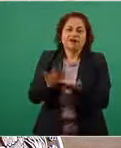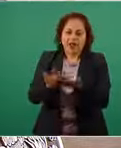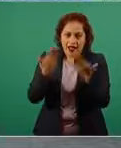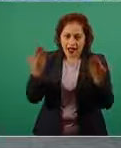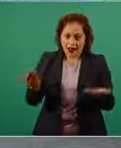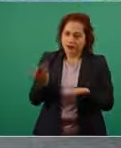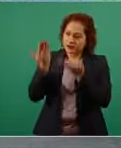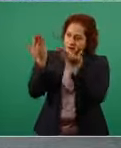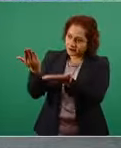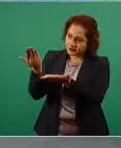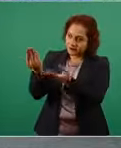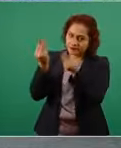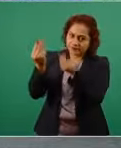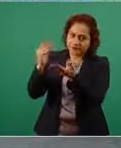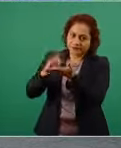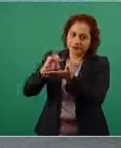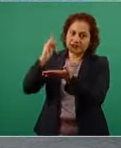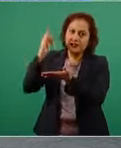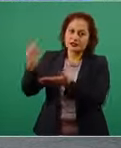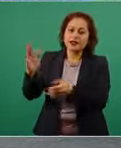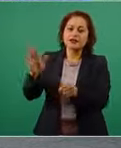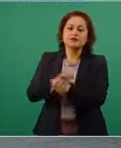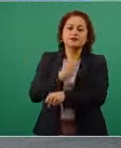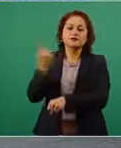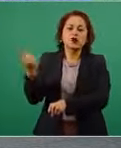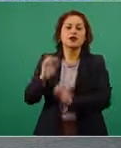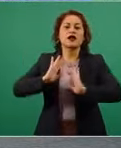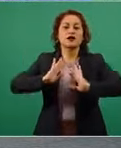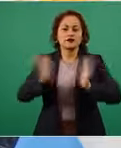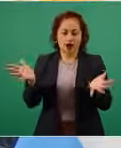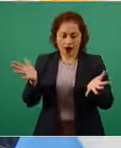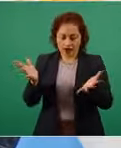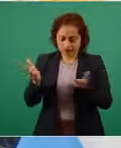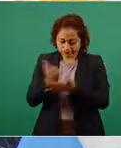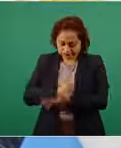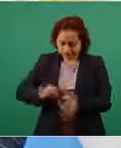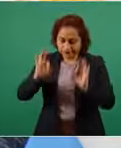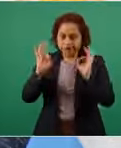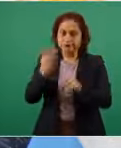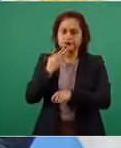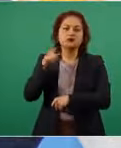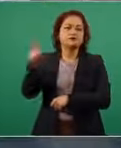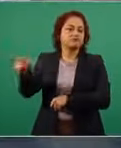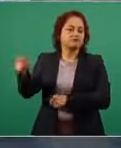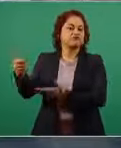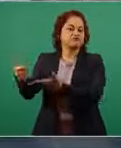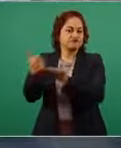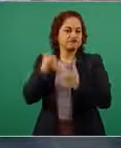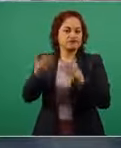muchas gracias Andrés Manuel porque lo logramos y de verdad él nos ayudó mucho gracias